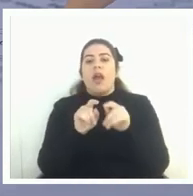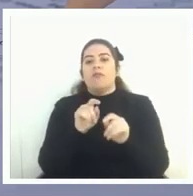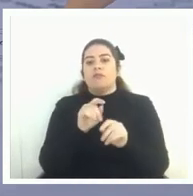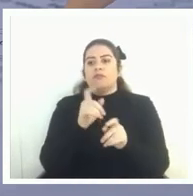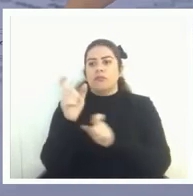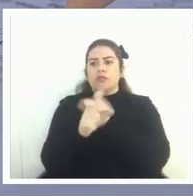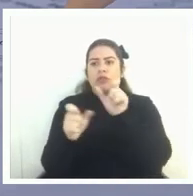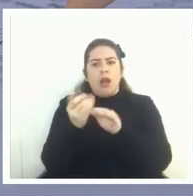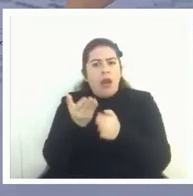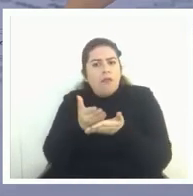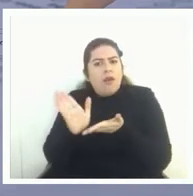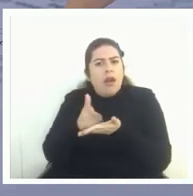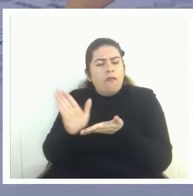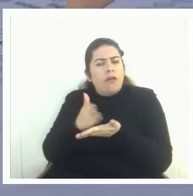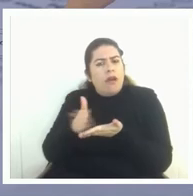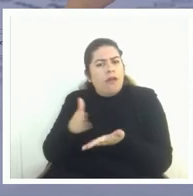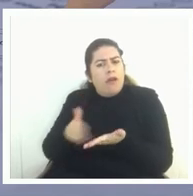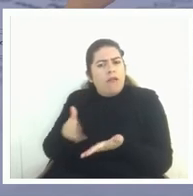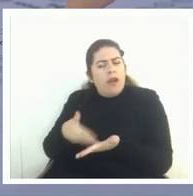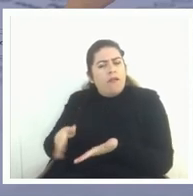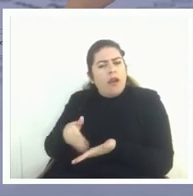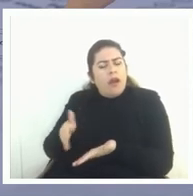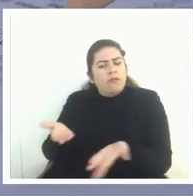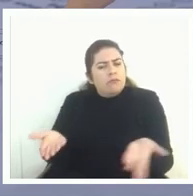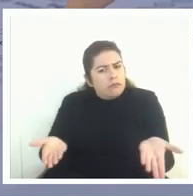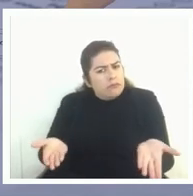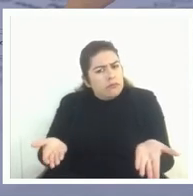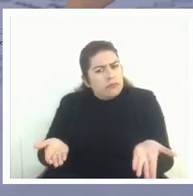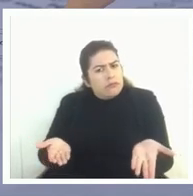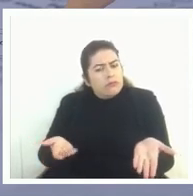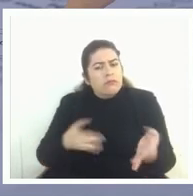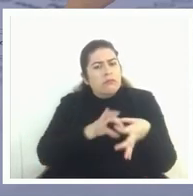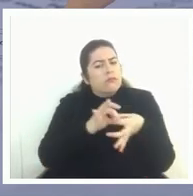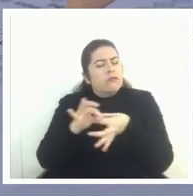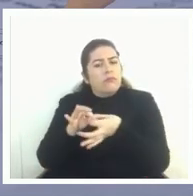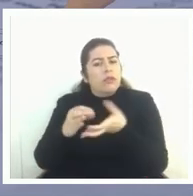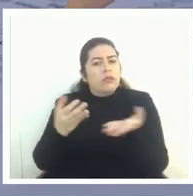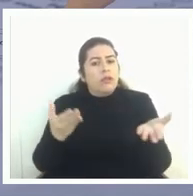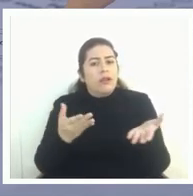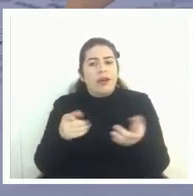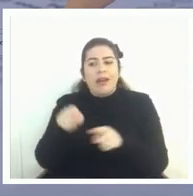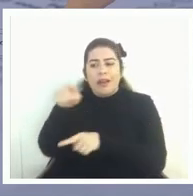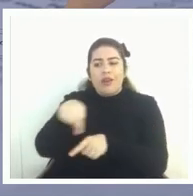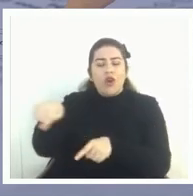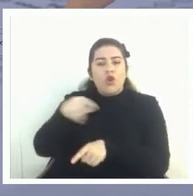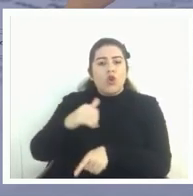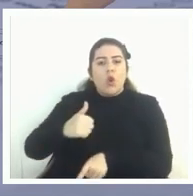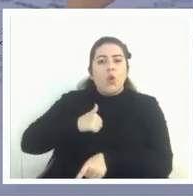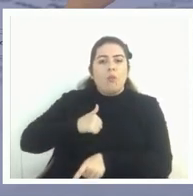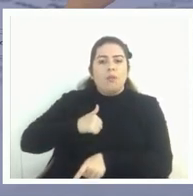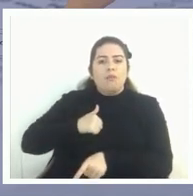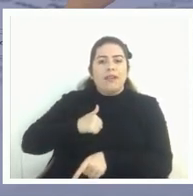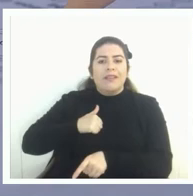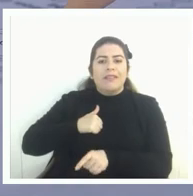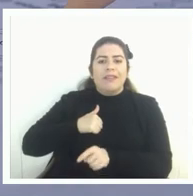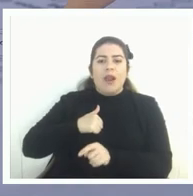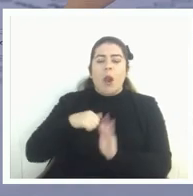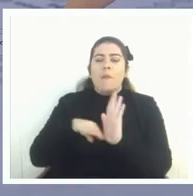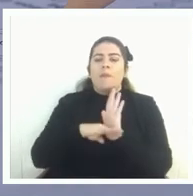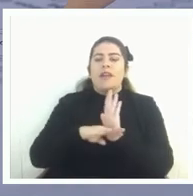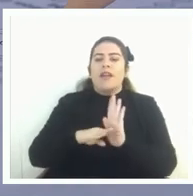y la dejamos afuera en general porque no cumplen las condiciones de